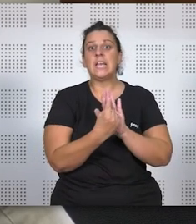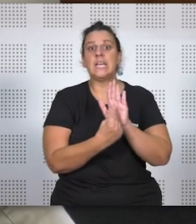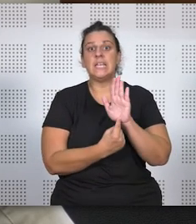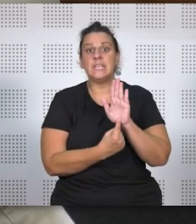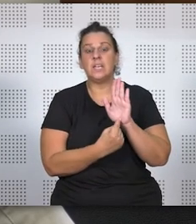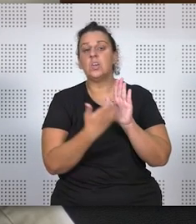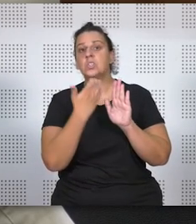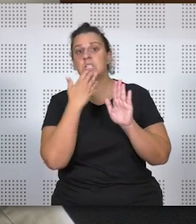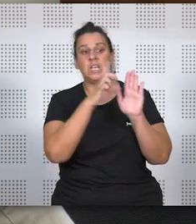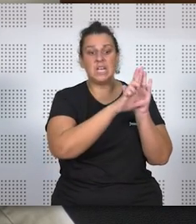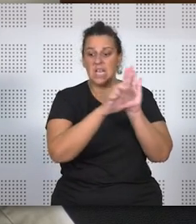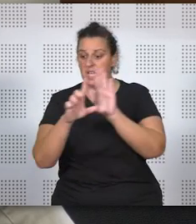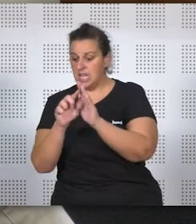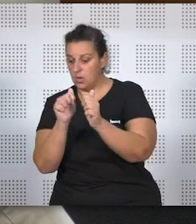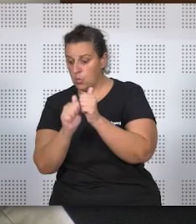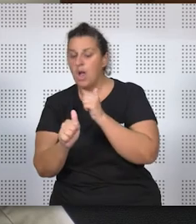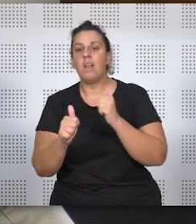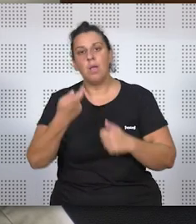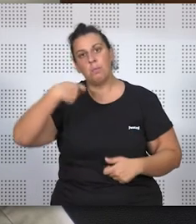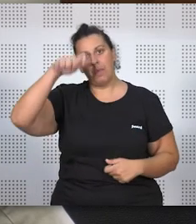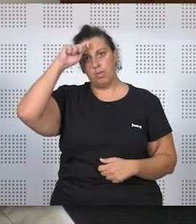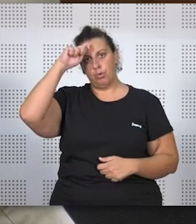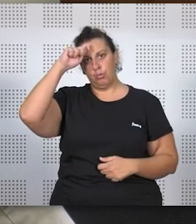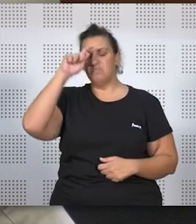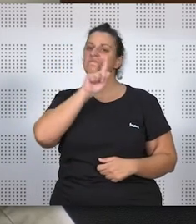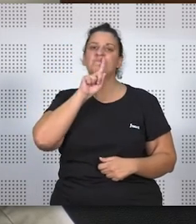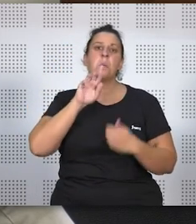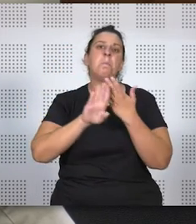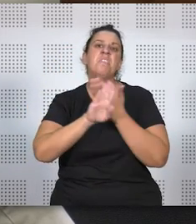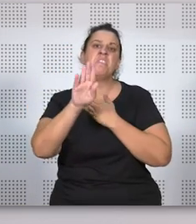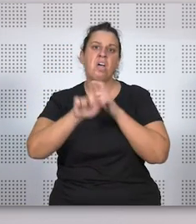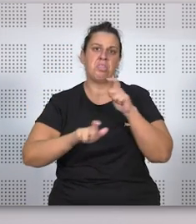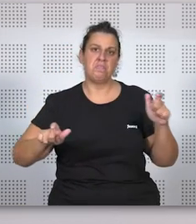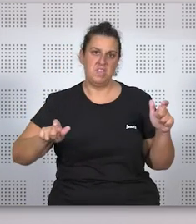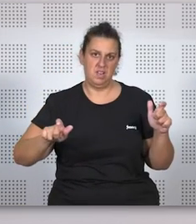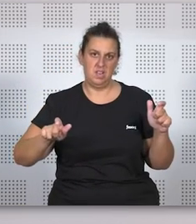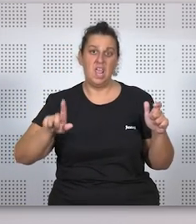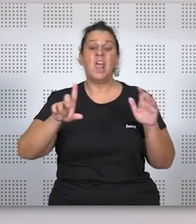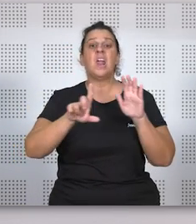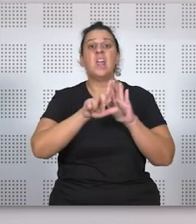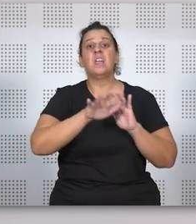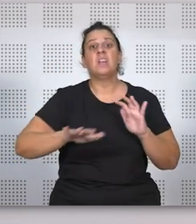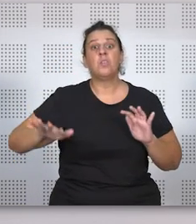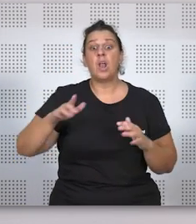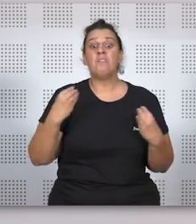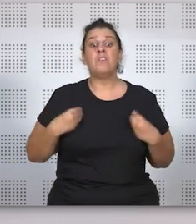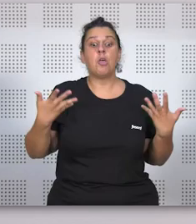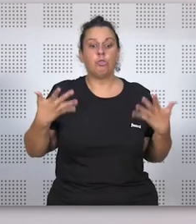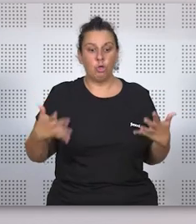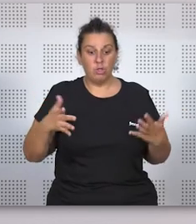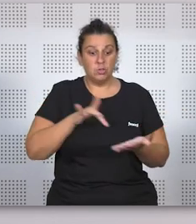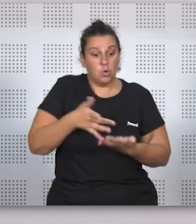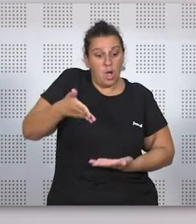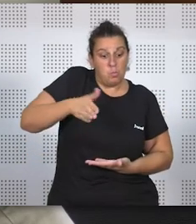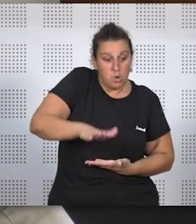se te aplica una legislación u otra es la vecindad civil, es decir, si la vecindad civil del causante, la ley nacional del causante al tiempo de su fallecimiento, esta viene